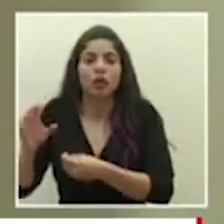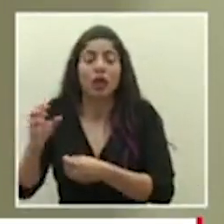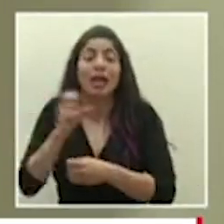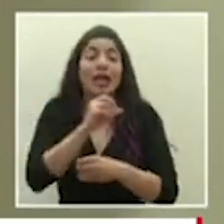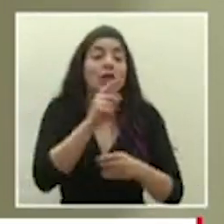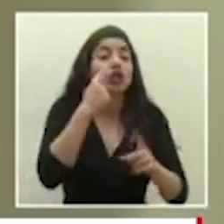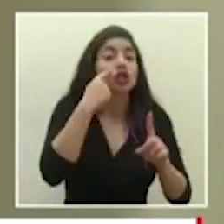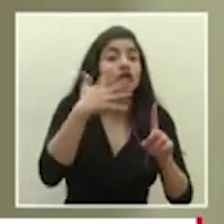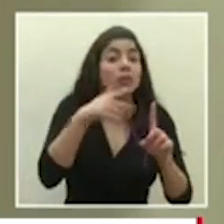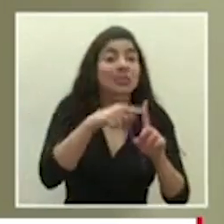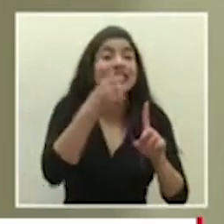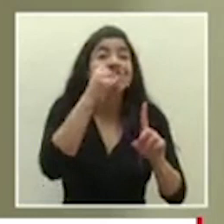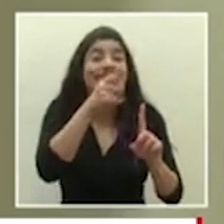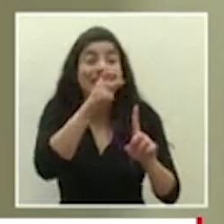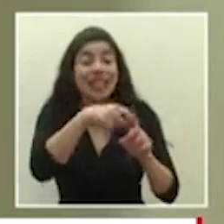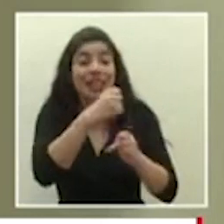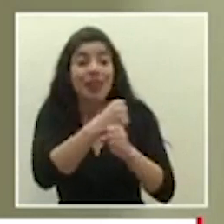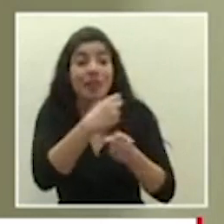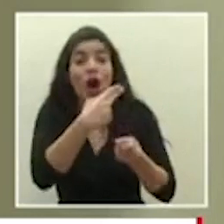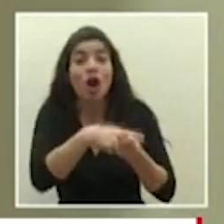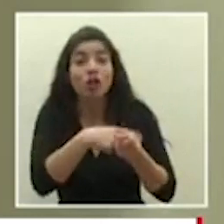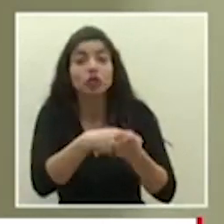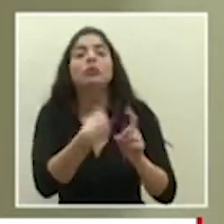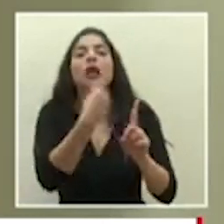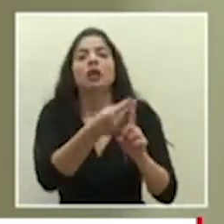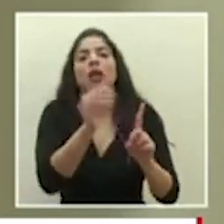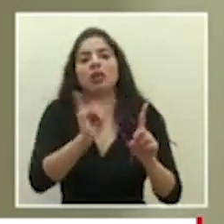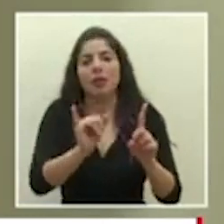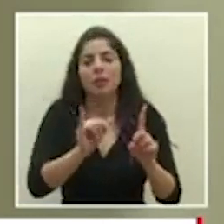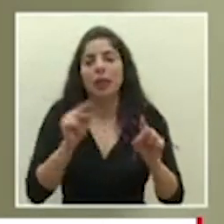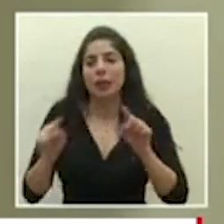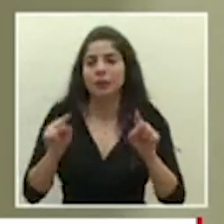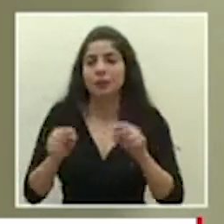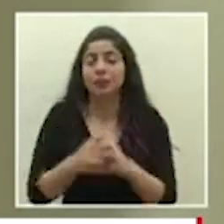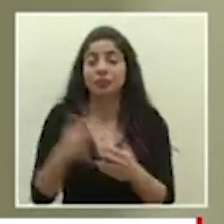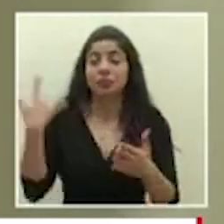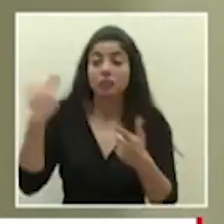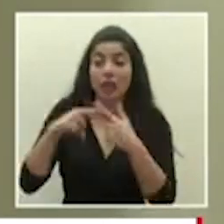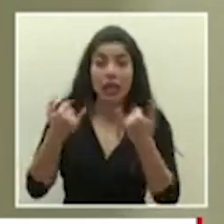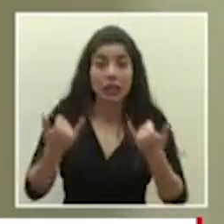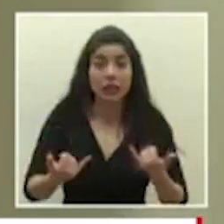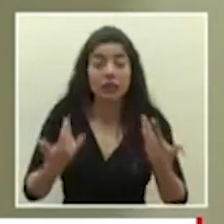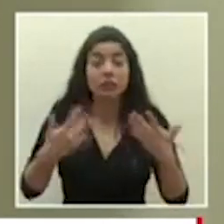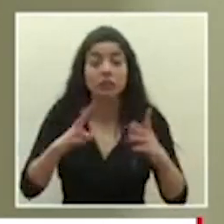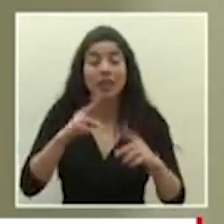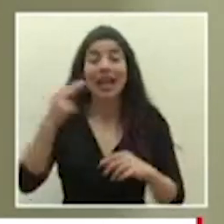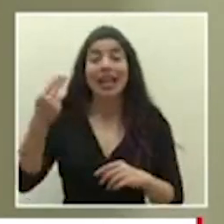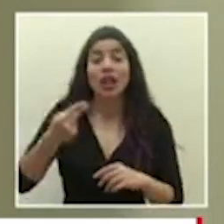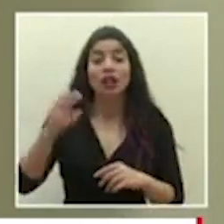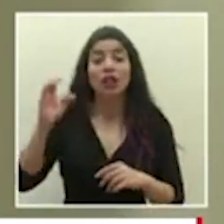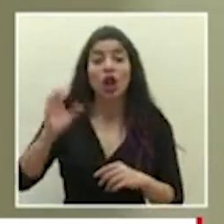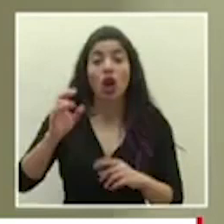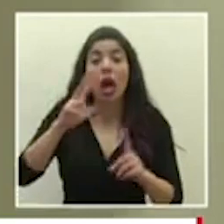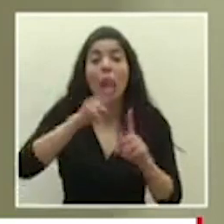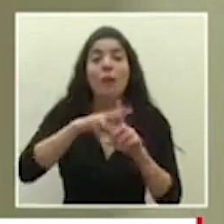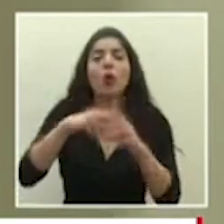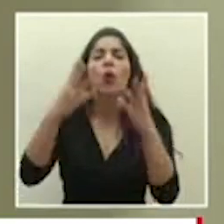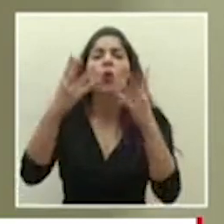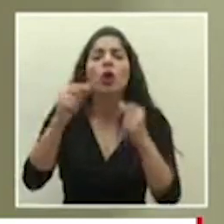trabajadores de la salud en los hospitales al día de hoy se ha aplicado la hidroxicloroquina en